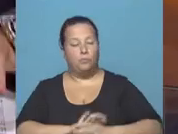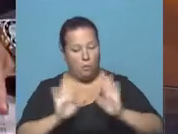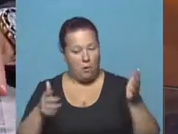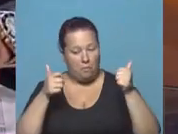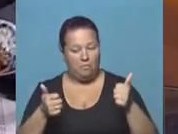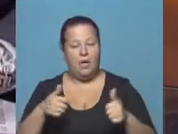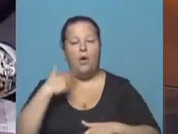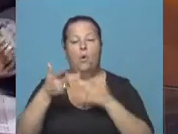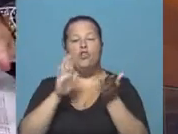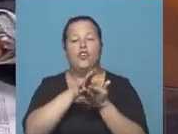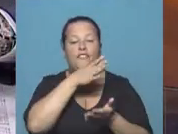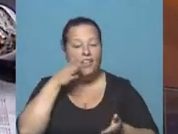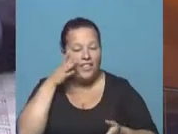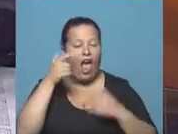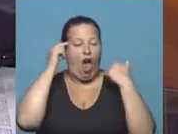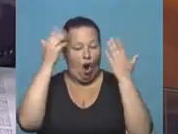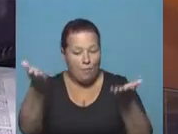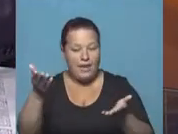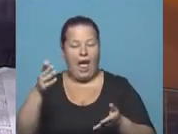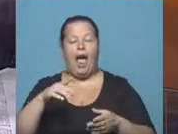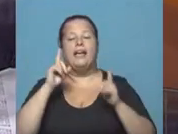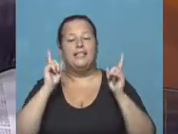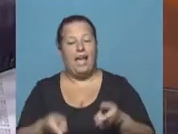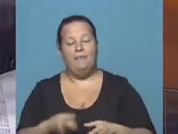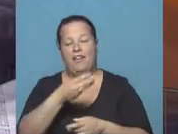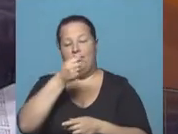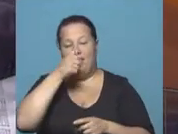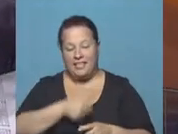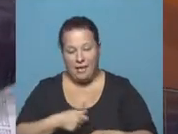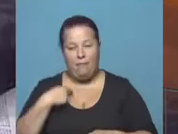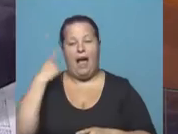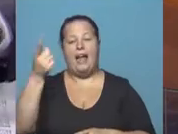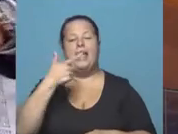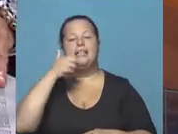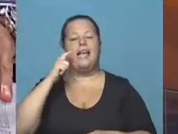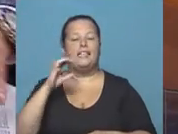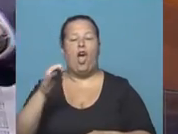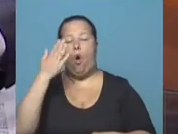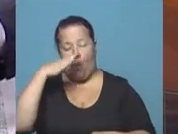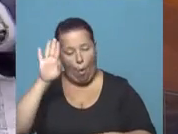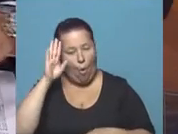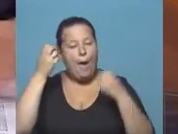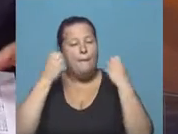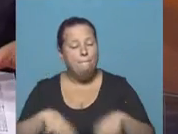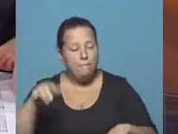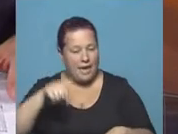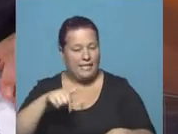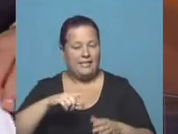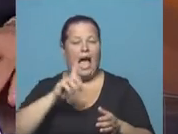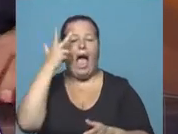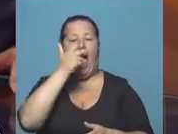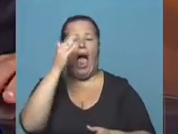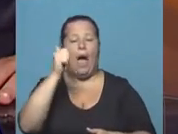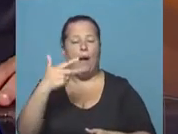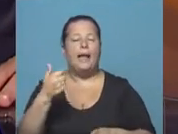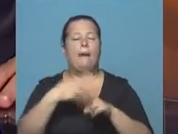Volvemos a hablar de Fidel Castro, estos homenajes que concluyen el fin de semana en Santiago de Cuba, pero que están comenzando en la ciudad de La Habana, en